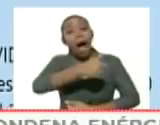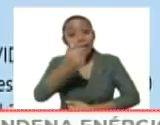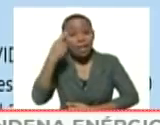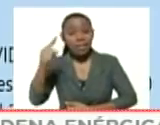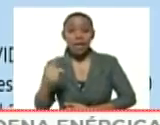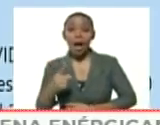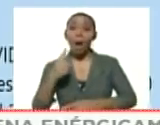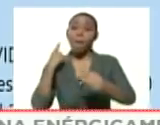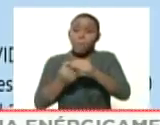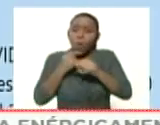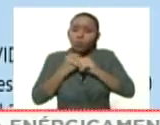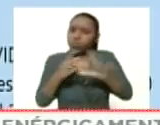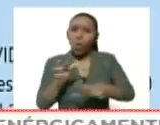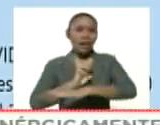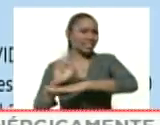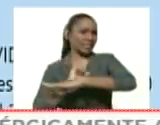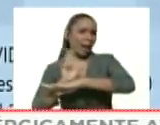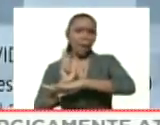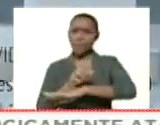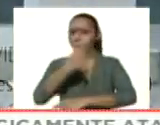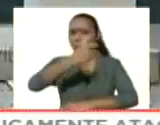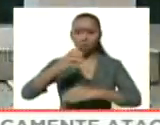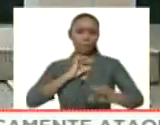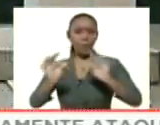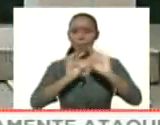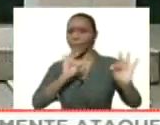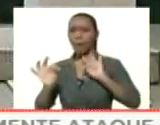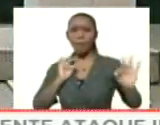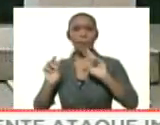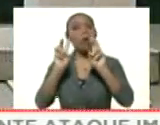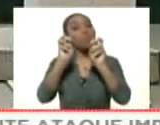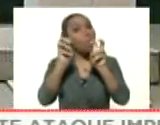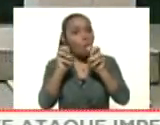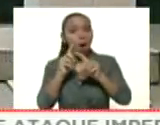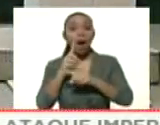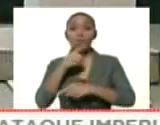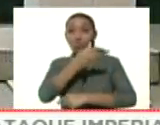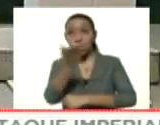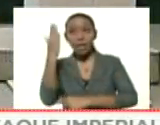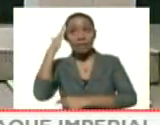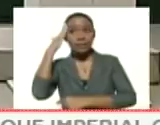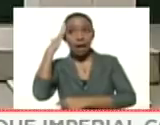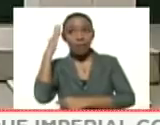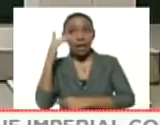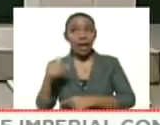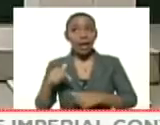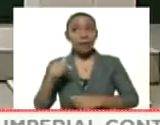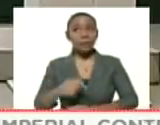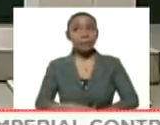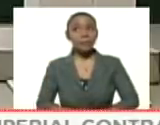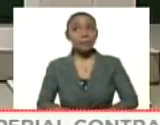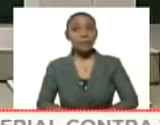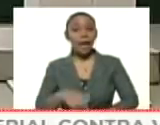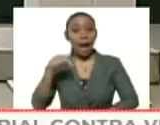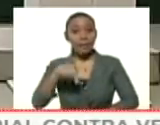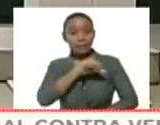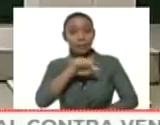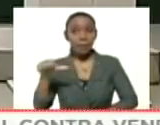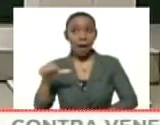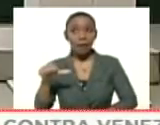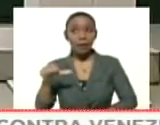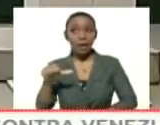se están multiplicando el número de casos nuevos. Ya ustedes saben que a partir de esta semana,